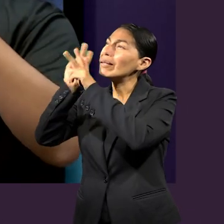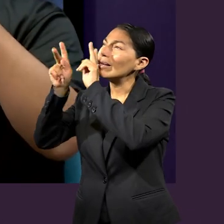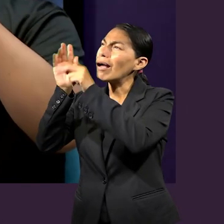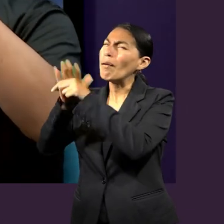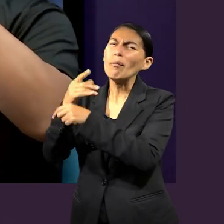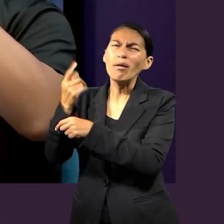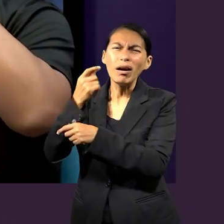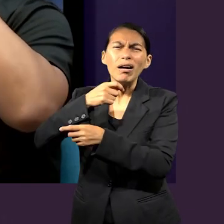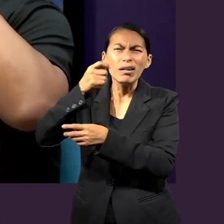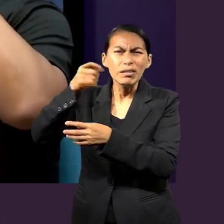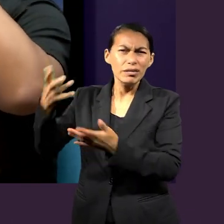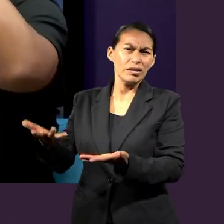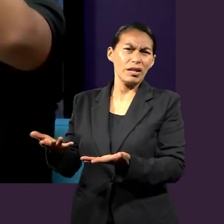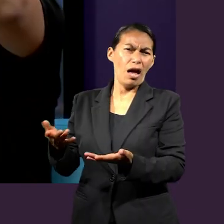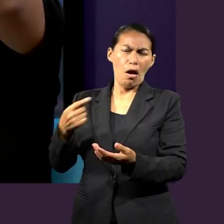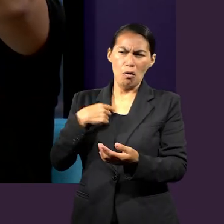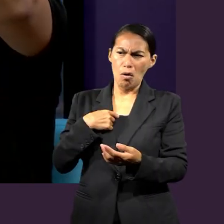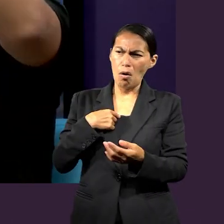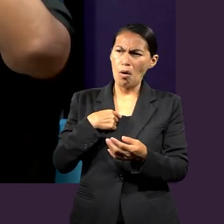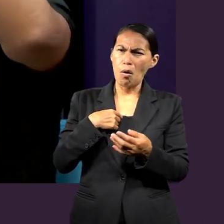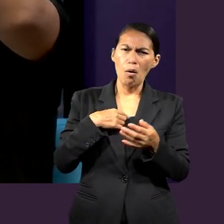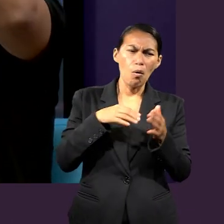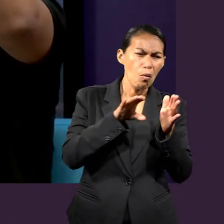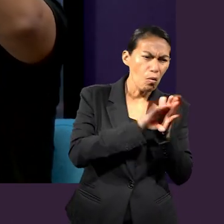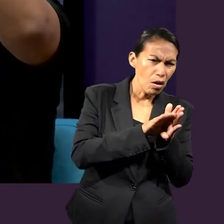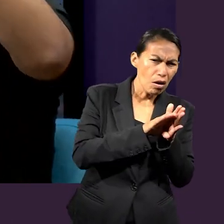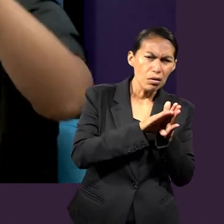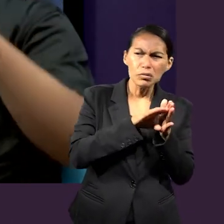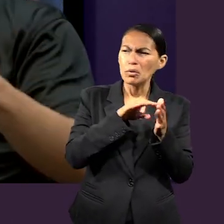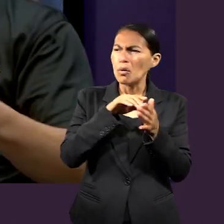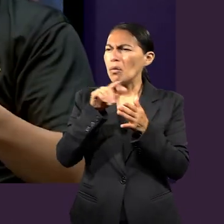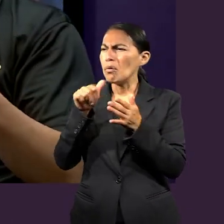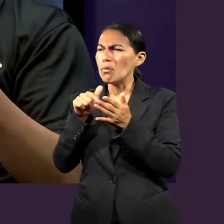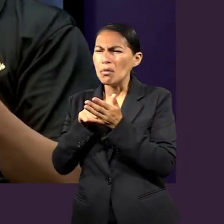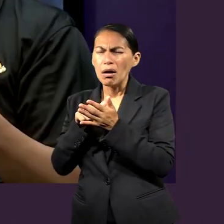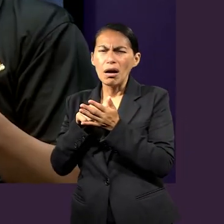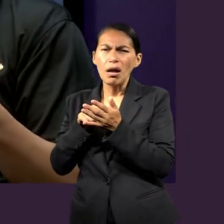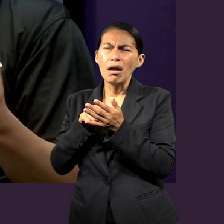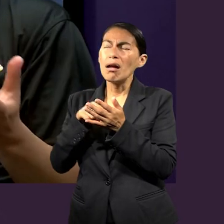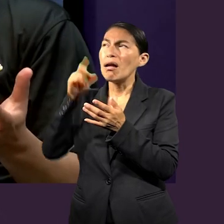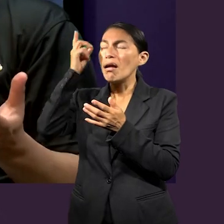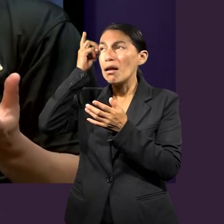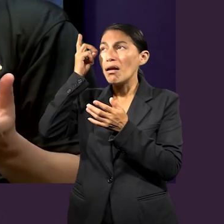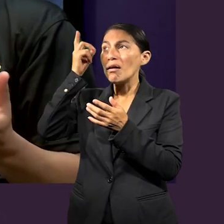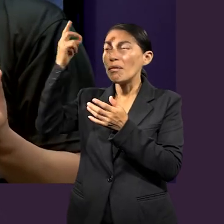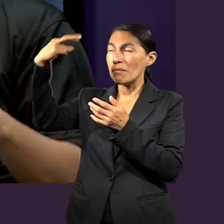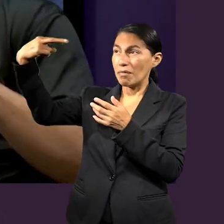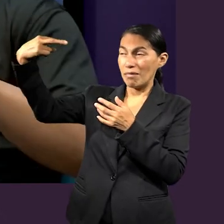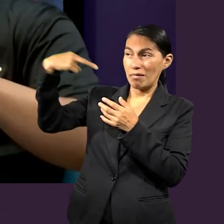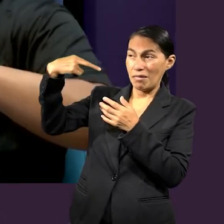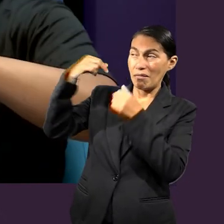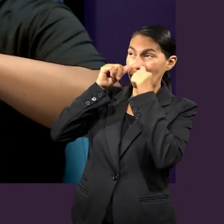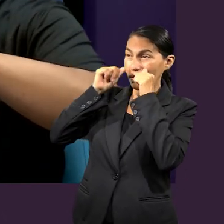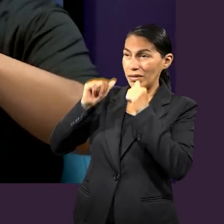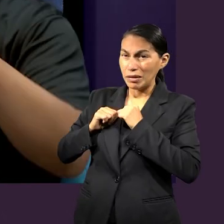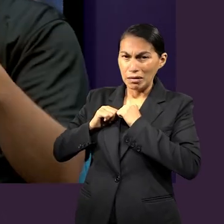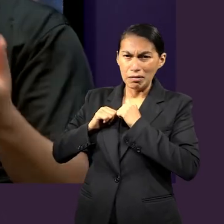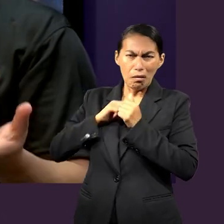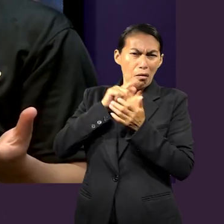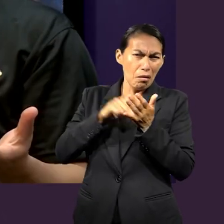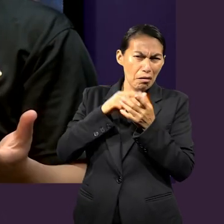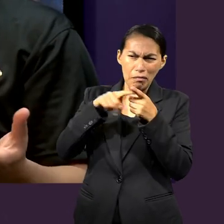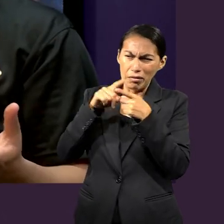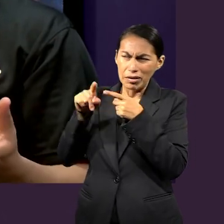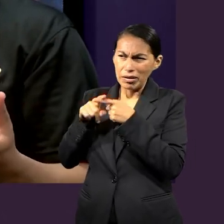nosotros a través de la oración podemos entrar a la recámara o a la cámara donde Dios recibe todas nuestras plegarias? Es decir, hay todo un